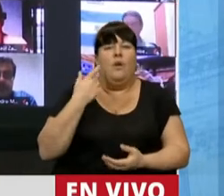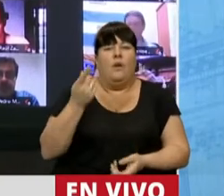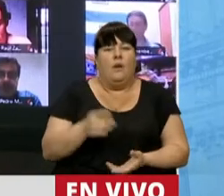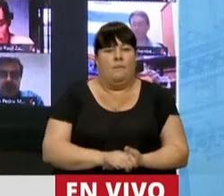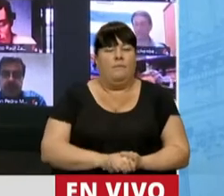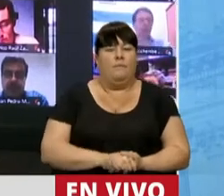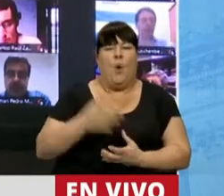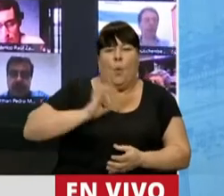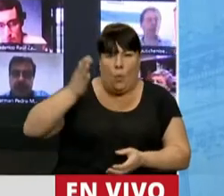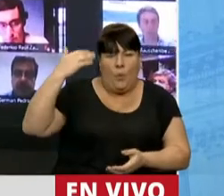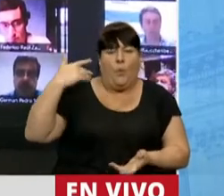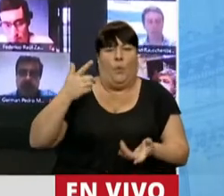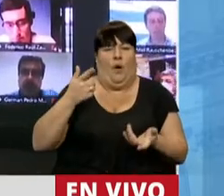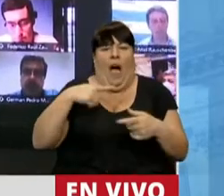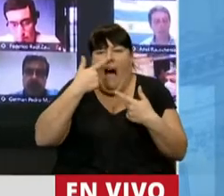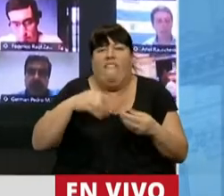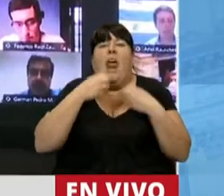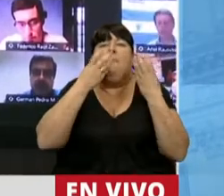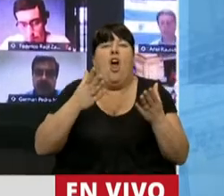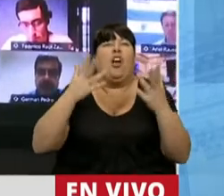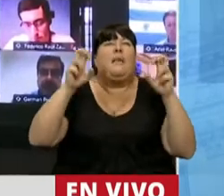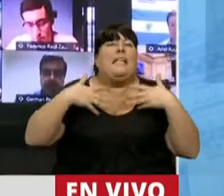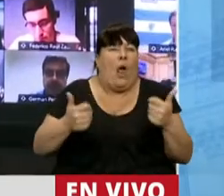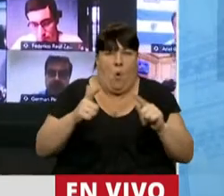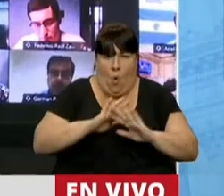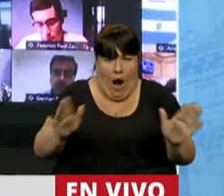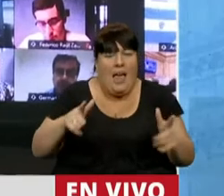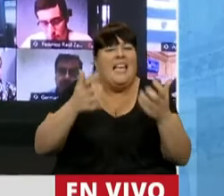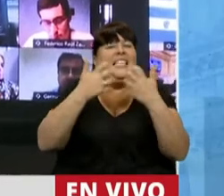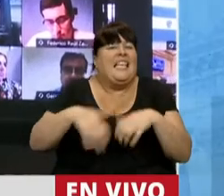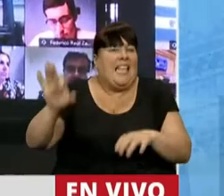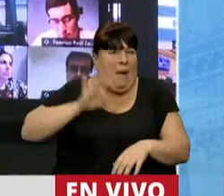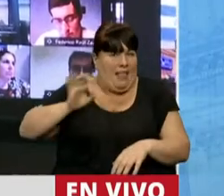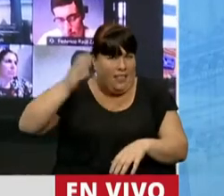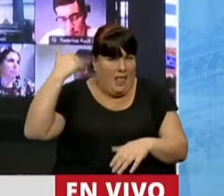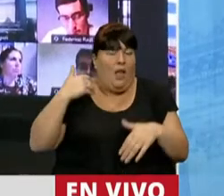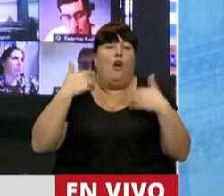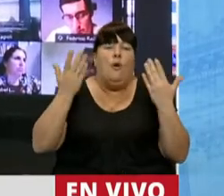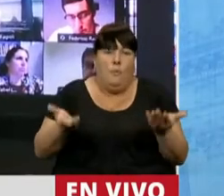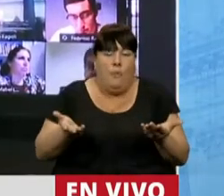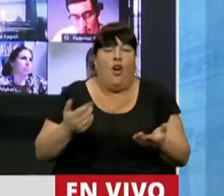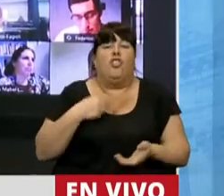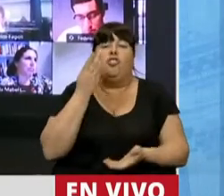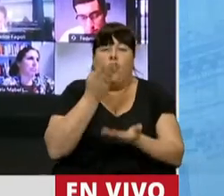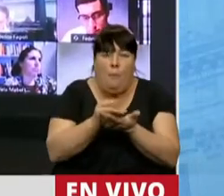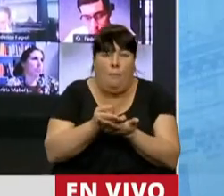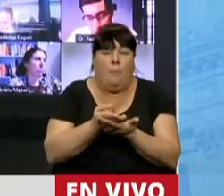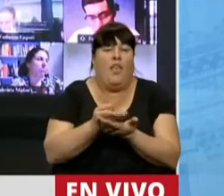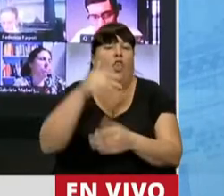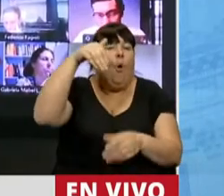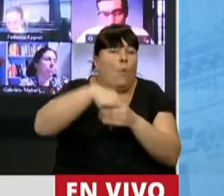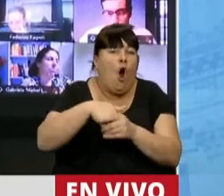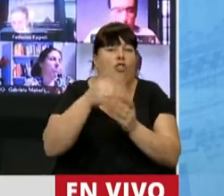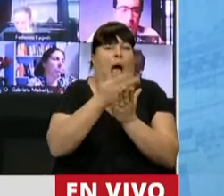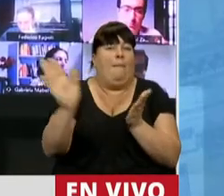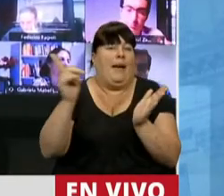han aplicado con nulos resultados en lo sanitario es un sistema medieval. Por eso pido que se vote este